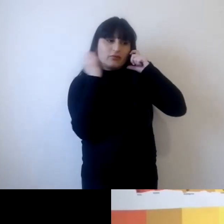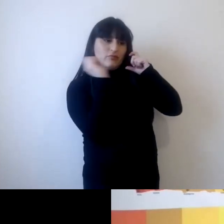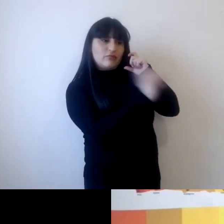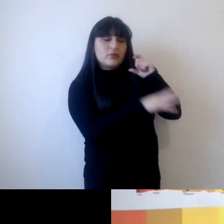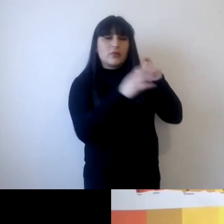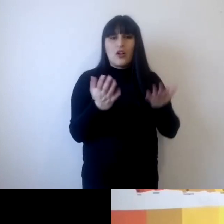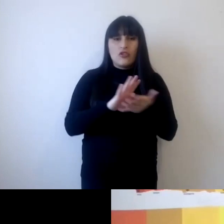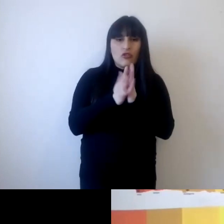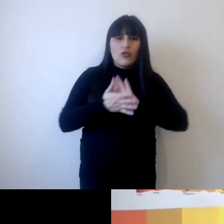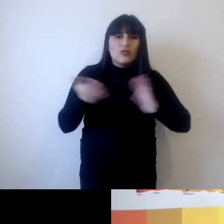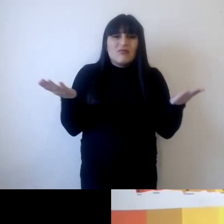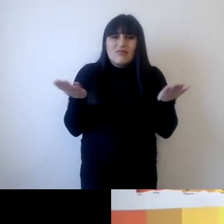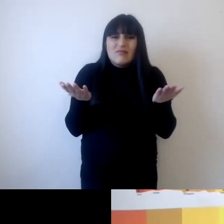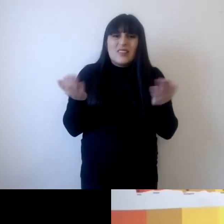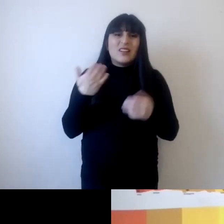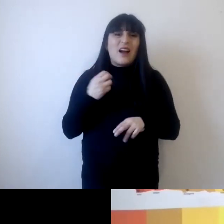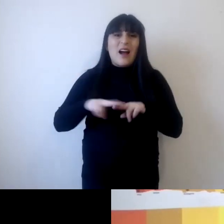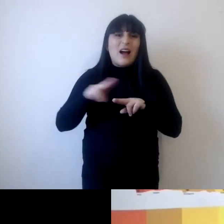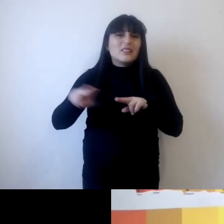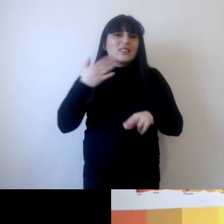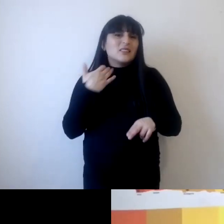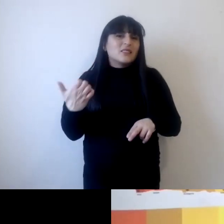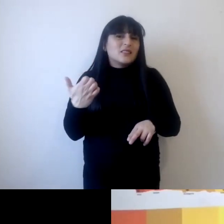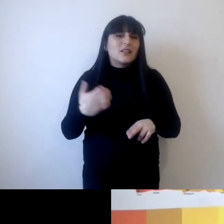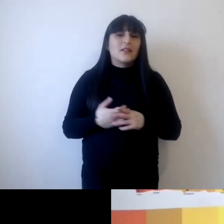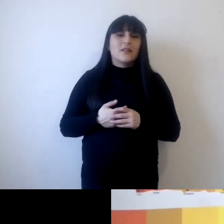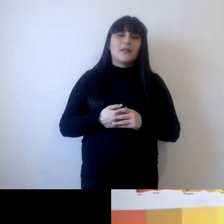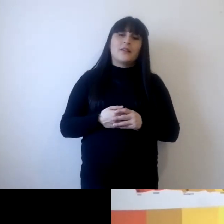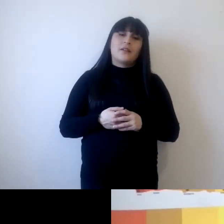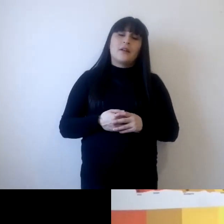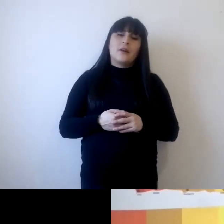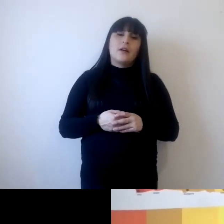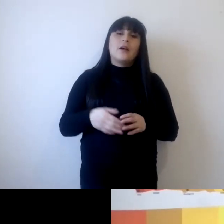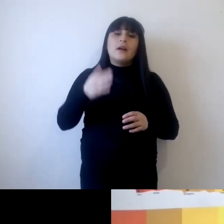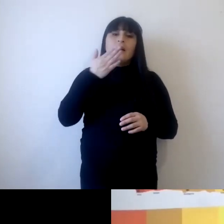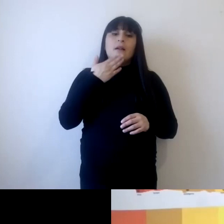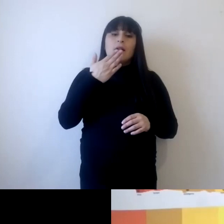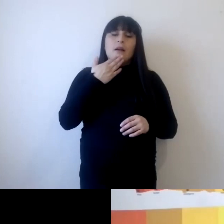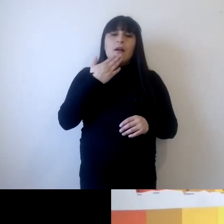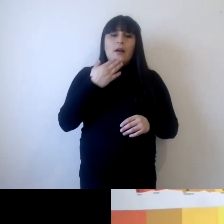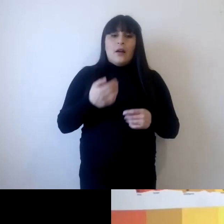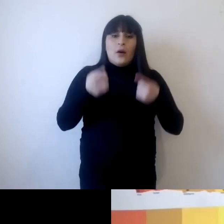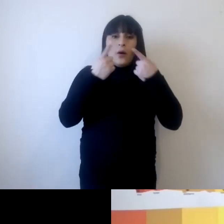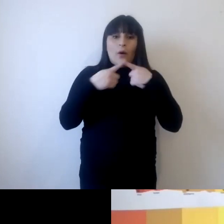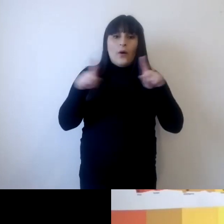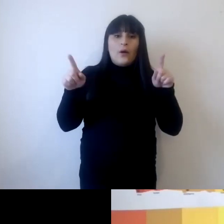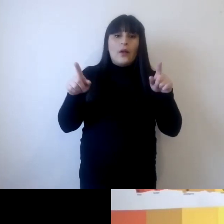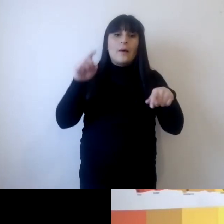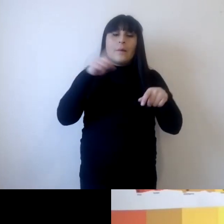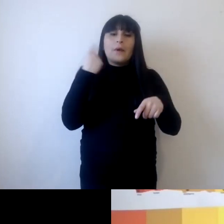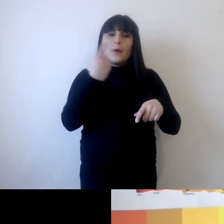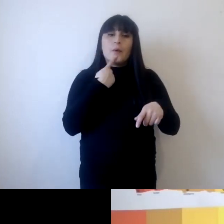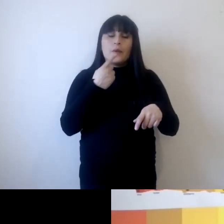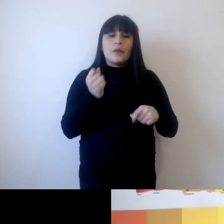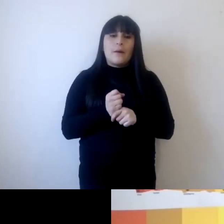aprovecho ahí de sumar una parte de una pregunta del profesor Gino Duarte que se relaciona un poco con la segunda dice